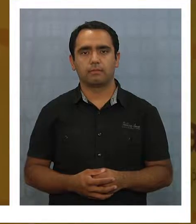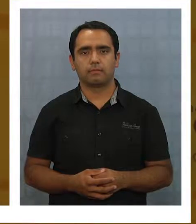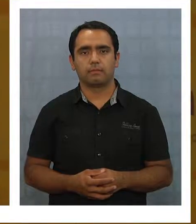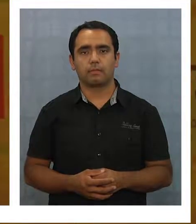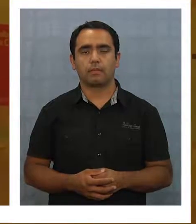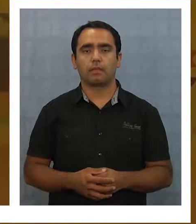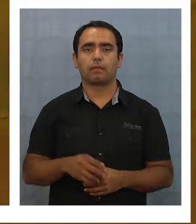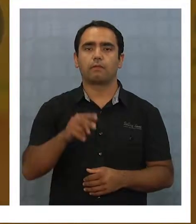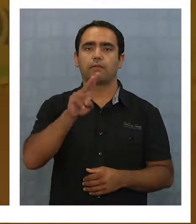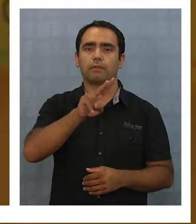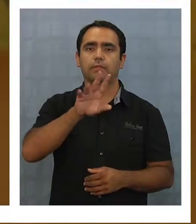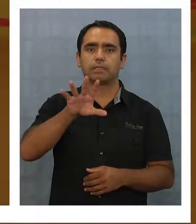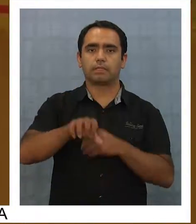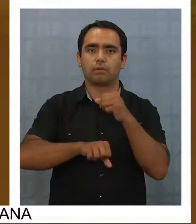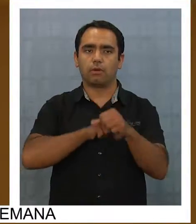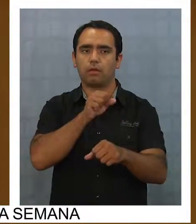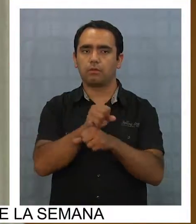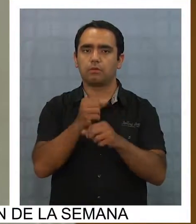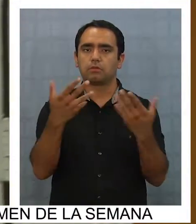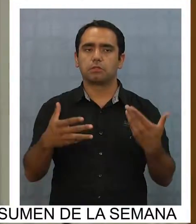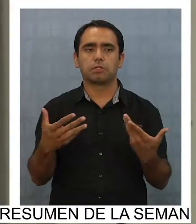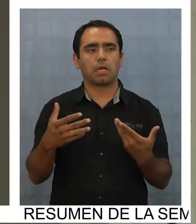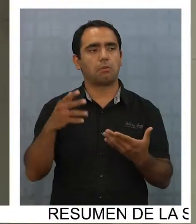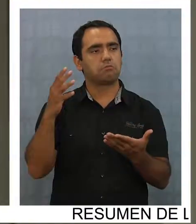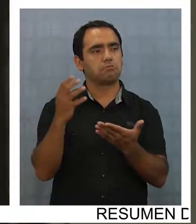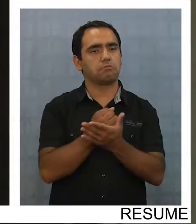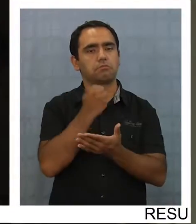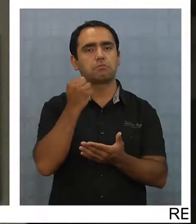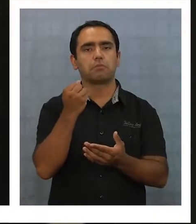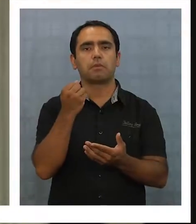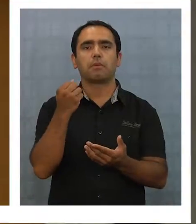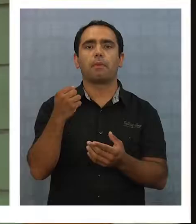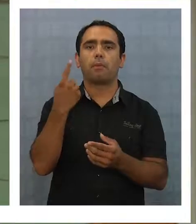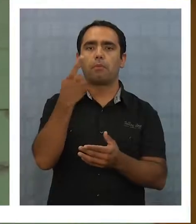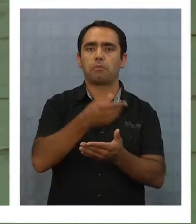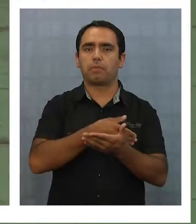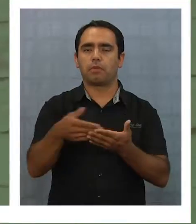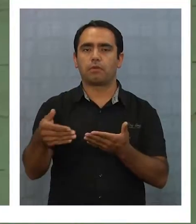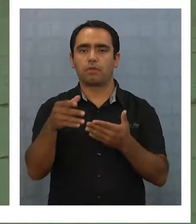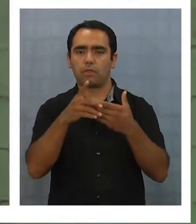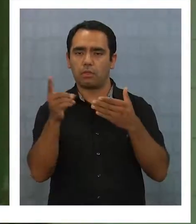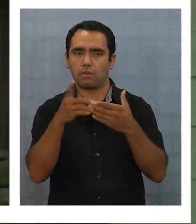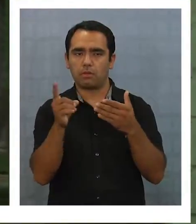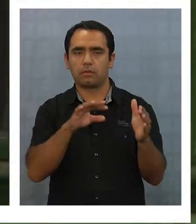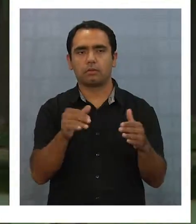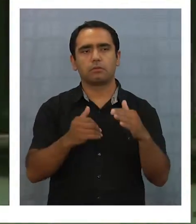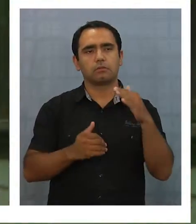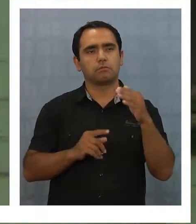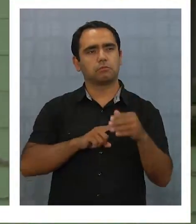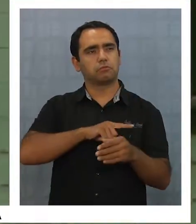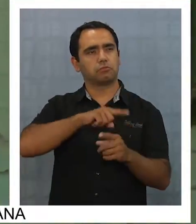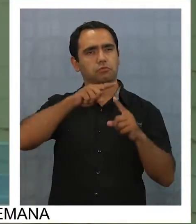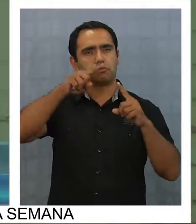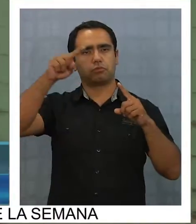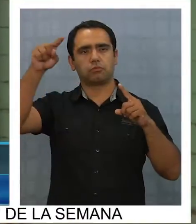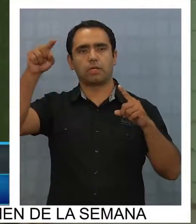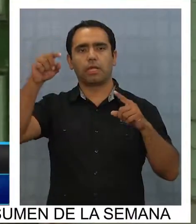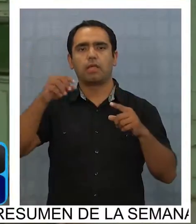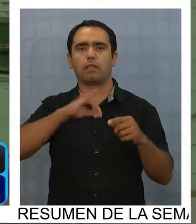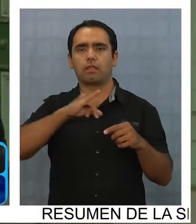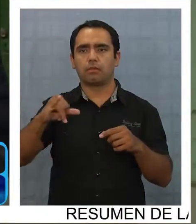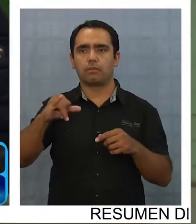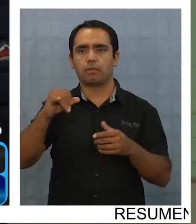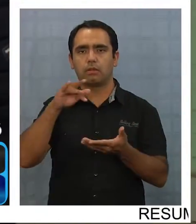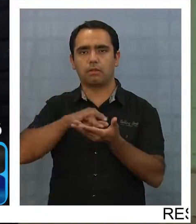A los 25 años ya había ganado su primer millón de dólares, pero lo perdió todo. Estuvo en la cima y en Dicom. Su trayectoria como